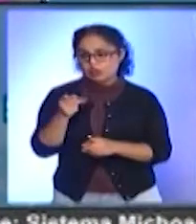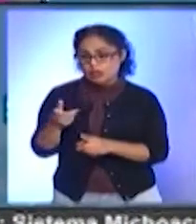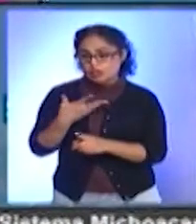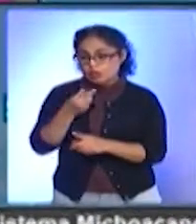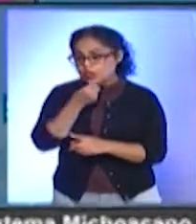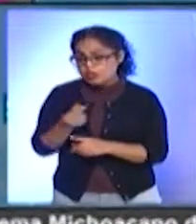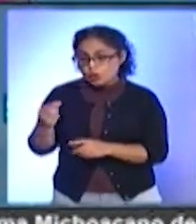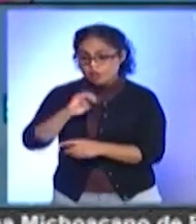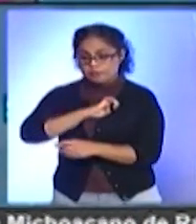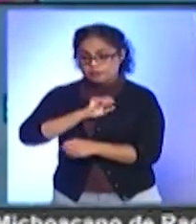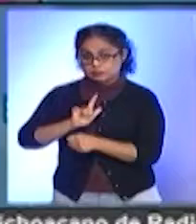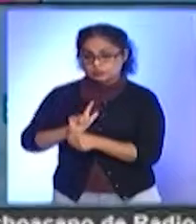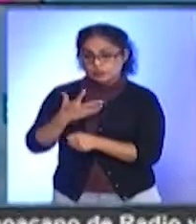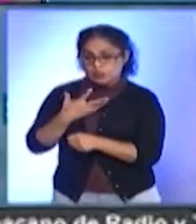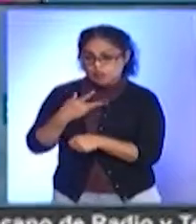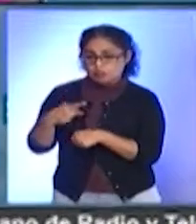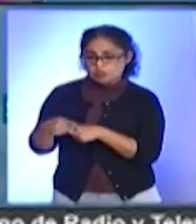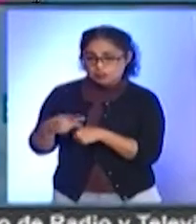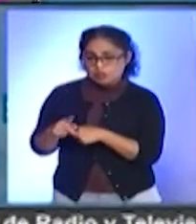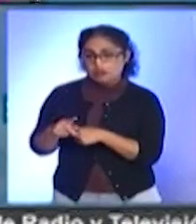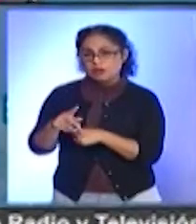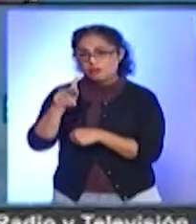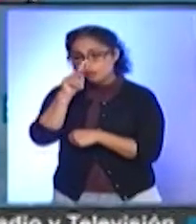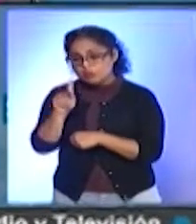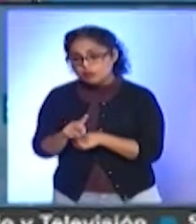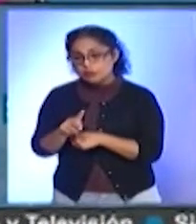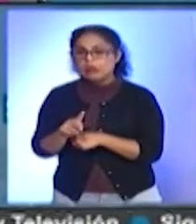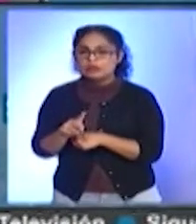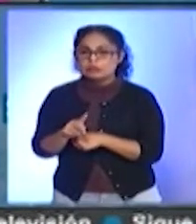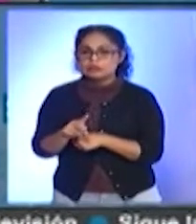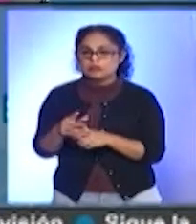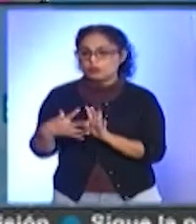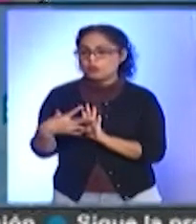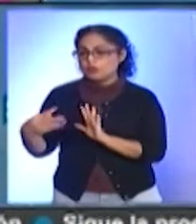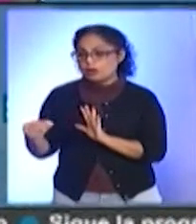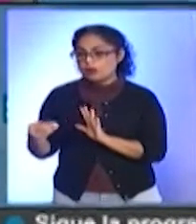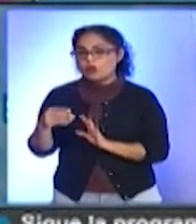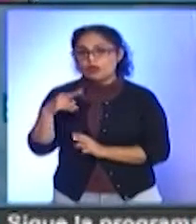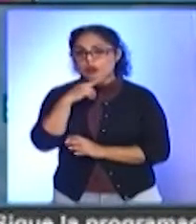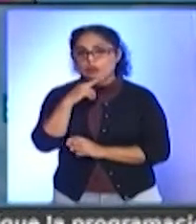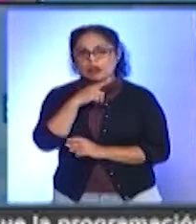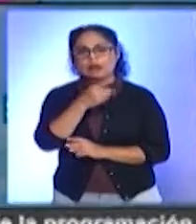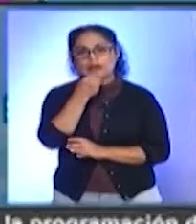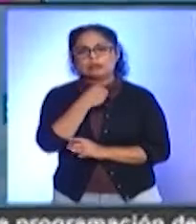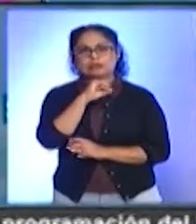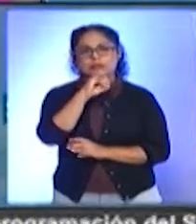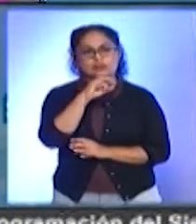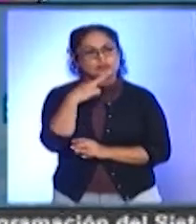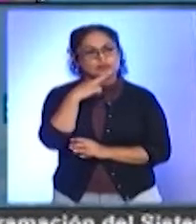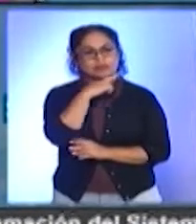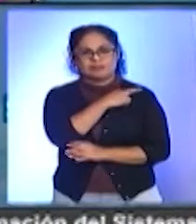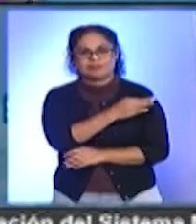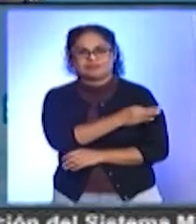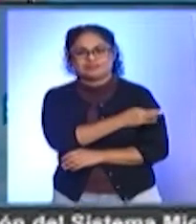menores de edad, dado el riesgo del contagio y dado la publicidad que se le ha dado a la gente